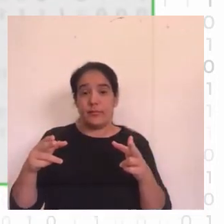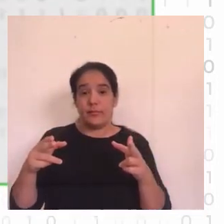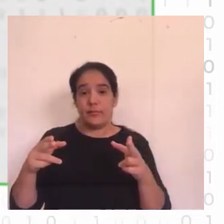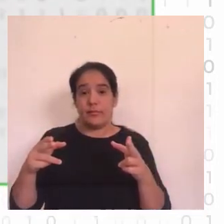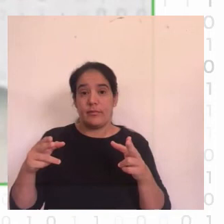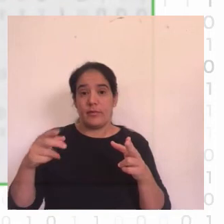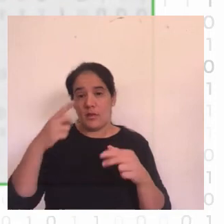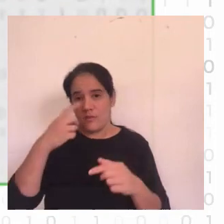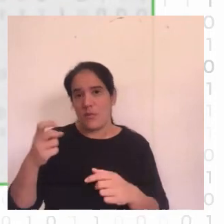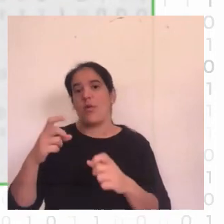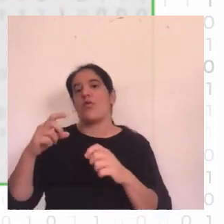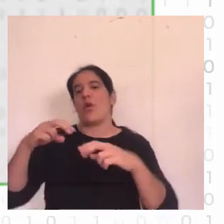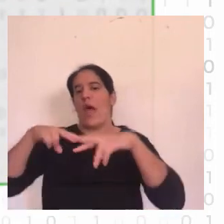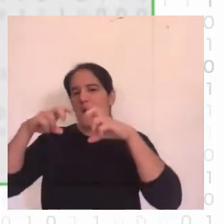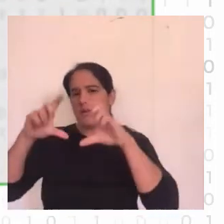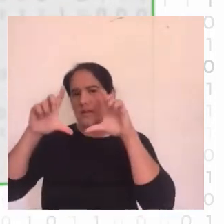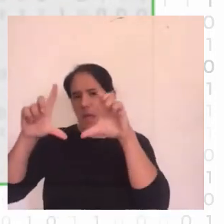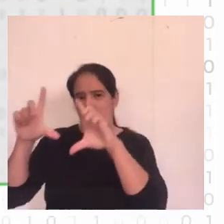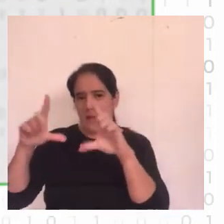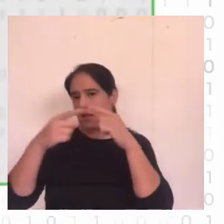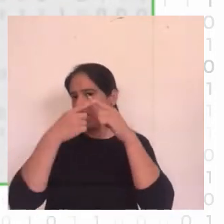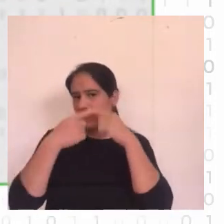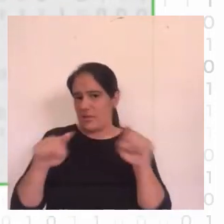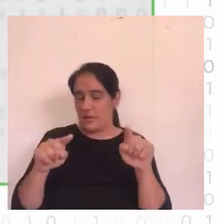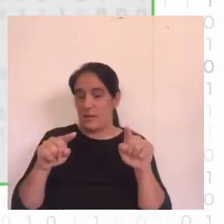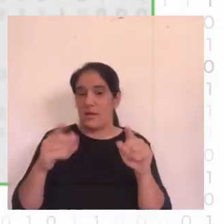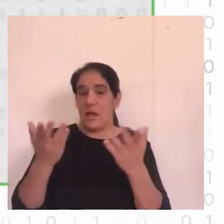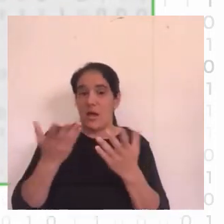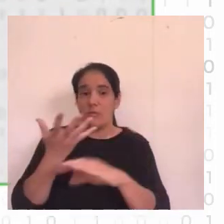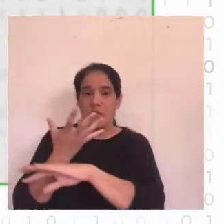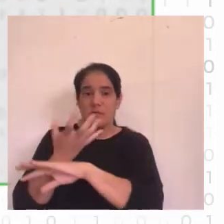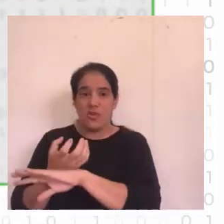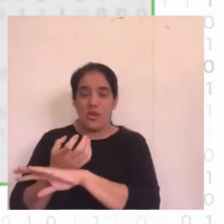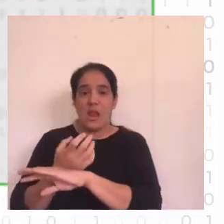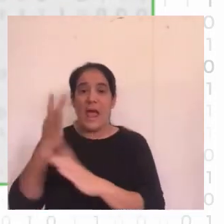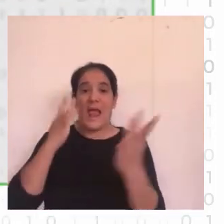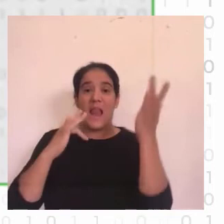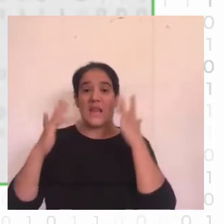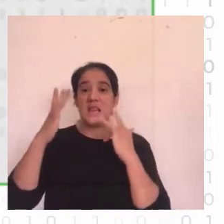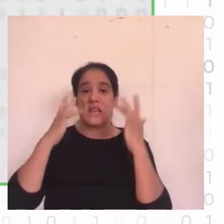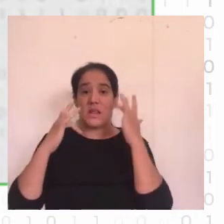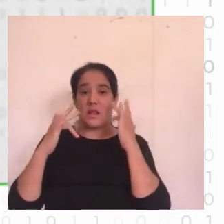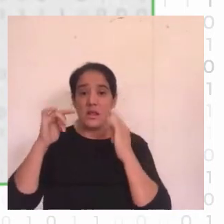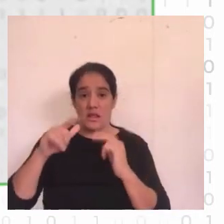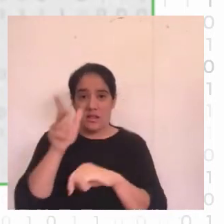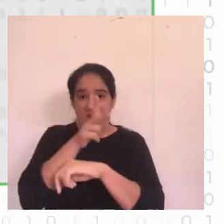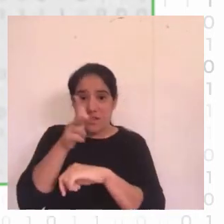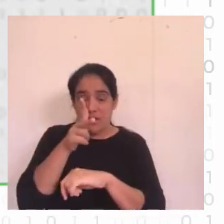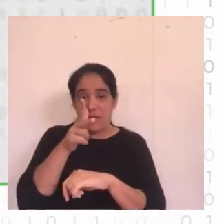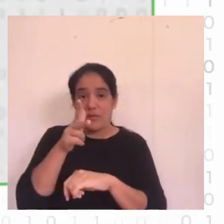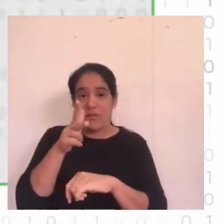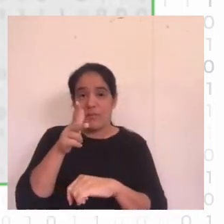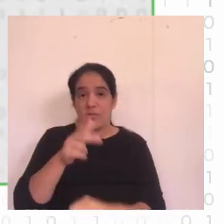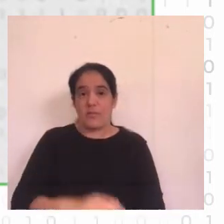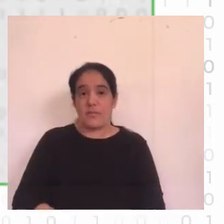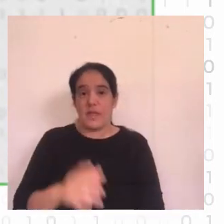análisis de imágenes de diferentes maneras vamos a ver una aplicación al arte este video que vamos a presentar ahora es